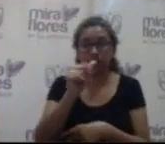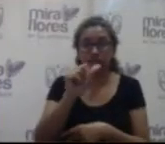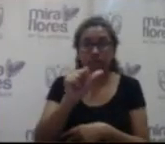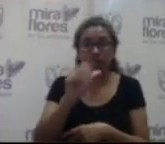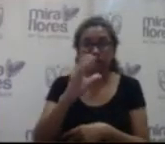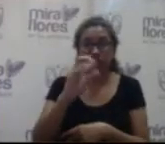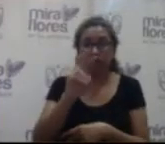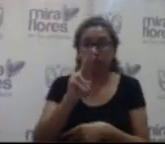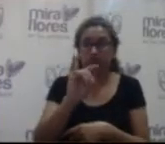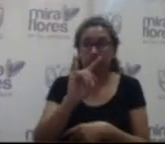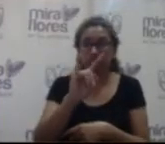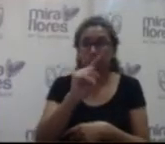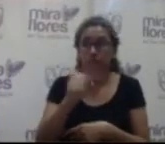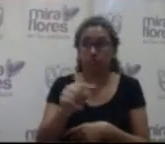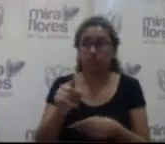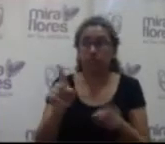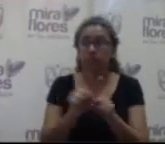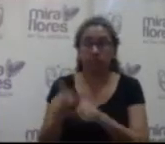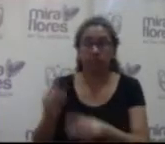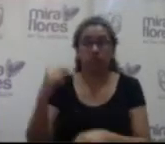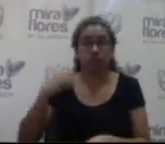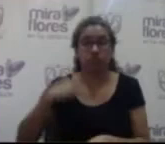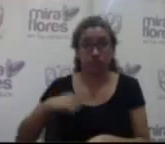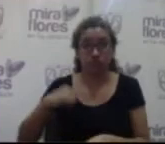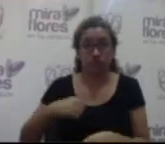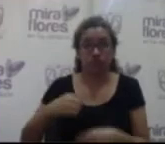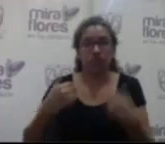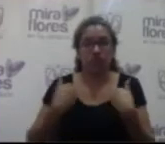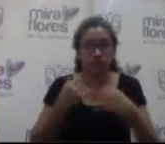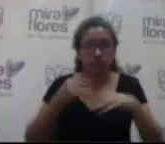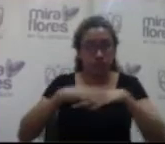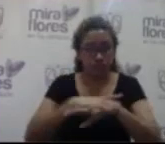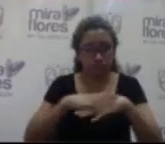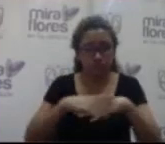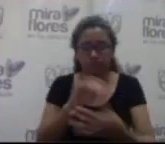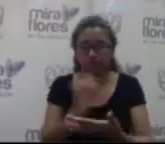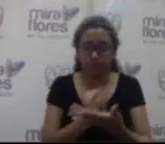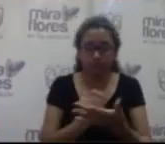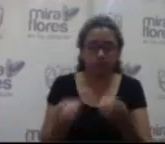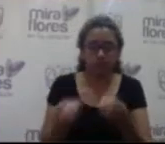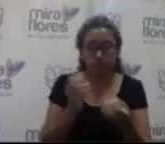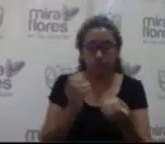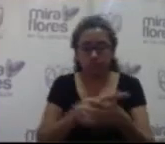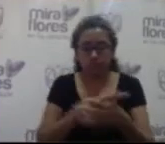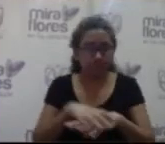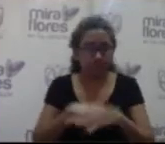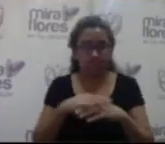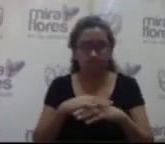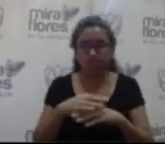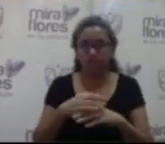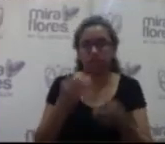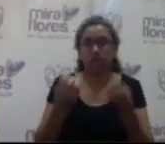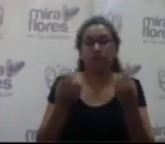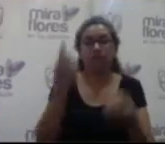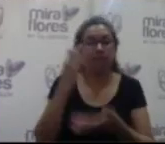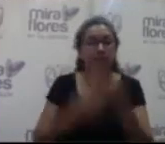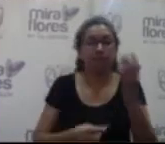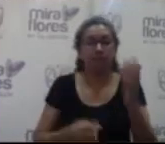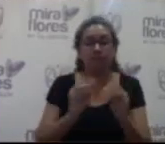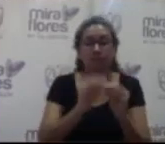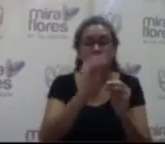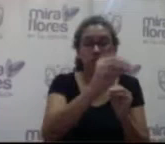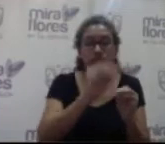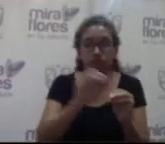depósitos soterrados que la municipalidad tuvo a bien planificar, diseñar y establecer la ubicación de los